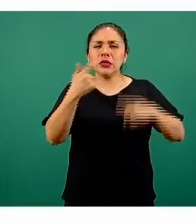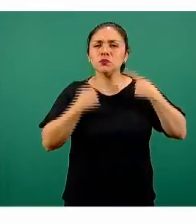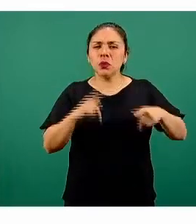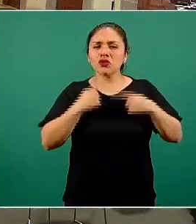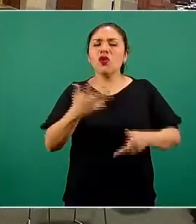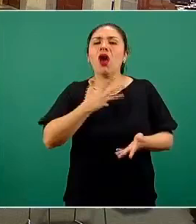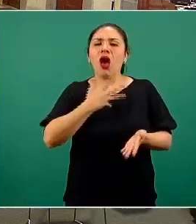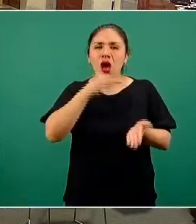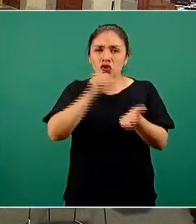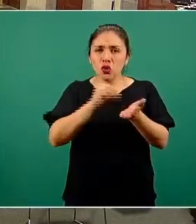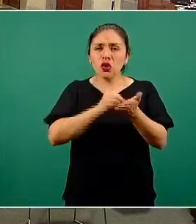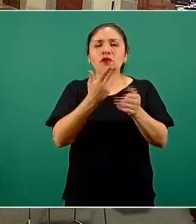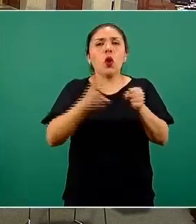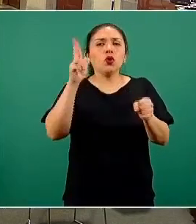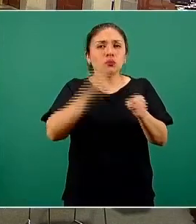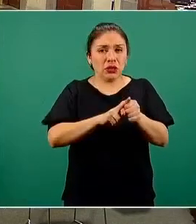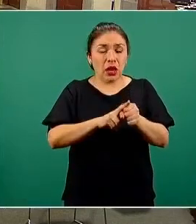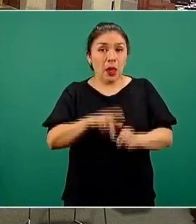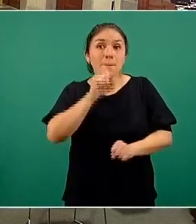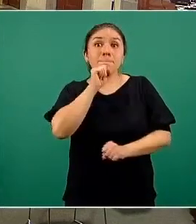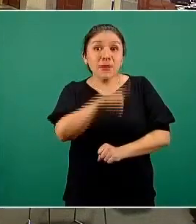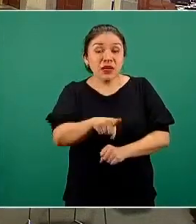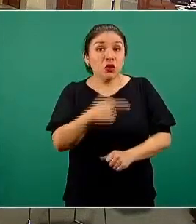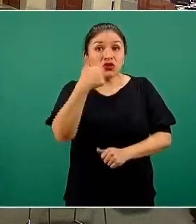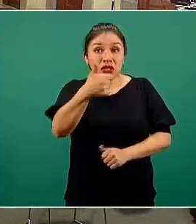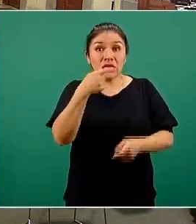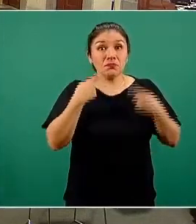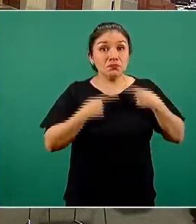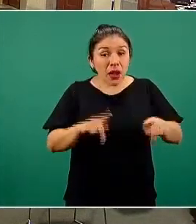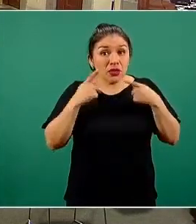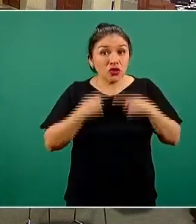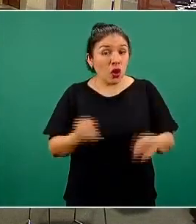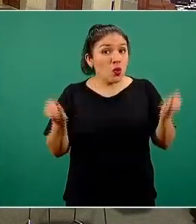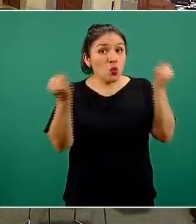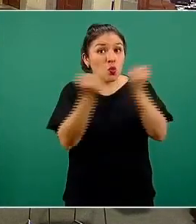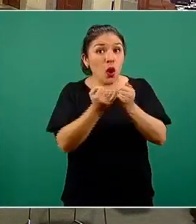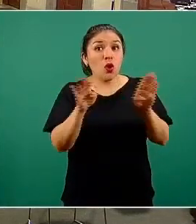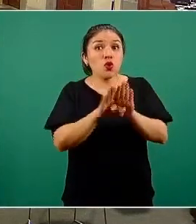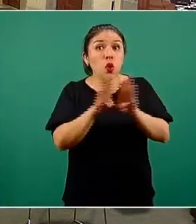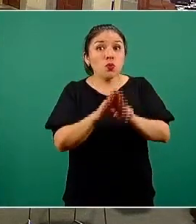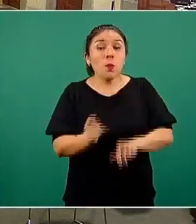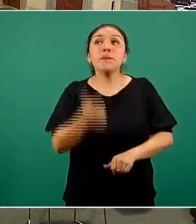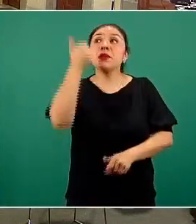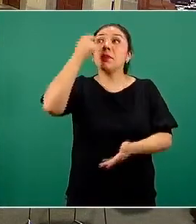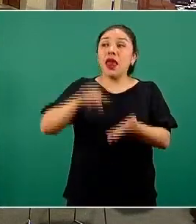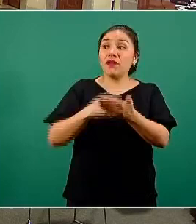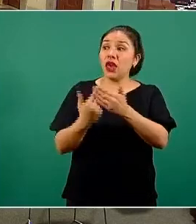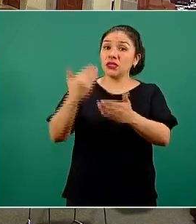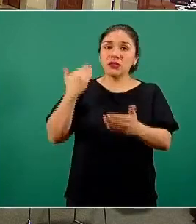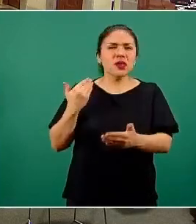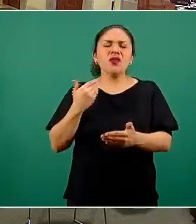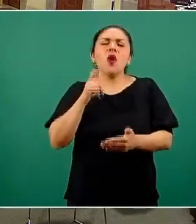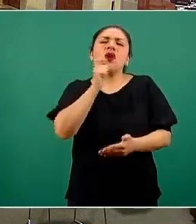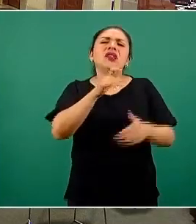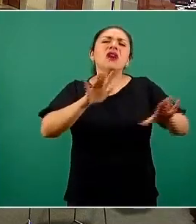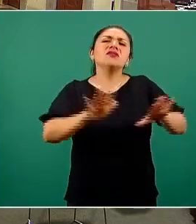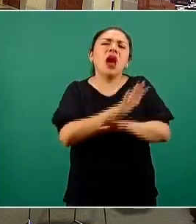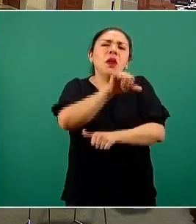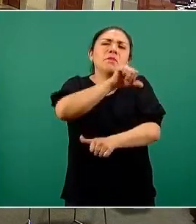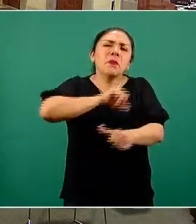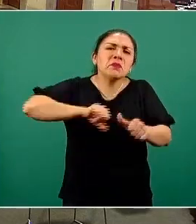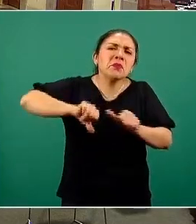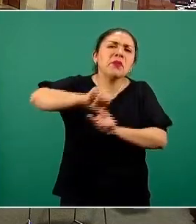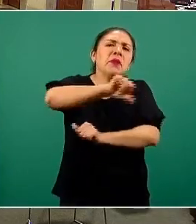todavía hospitalizadas. No son las mismas 6 personas cada vez, sino que van cambiando, unas